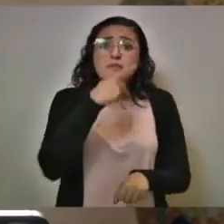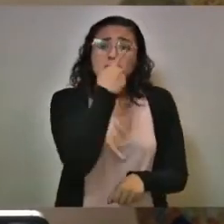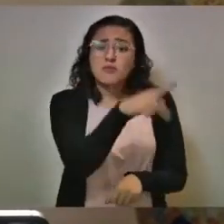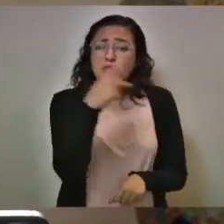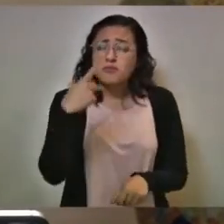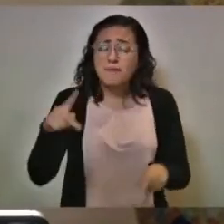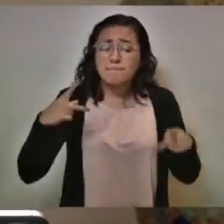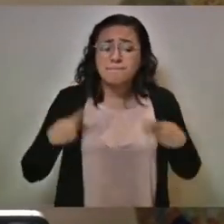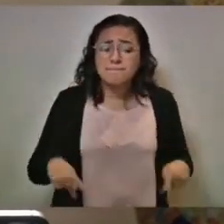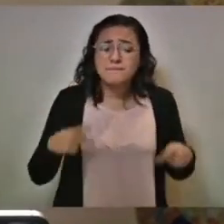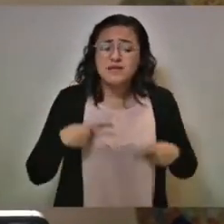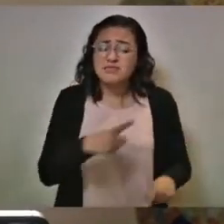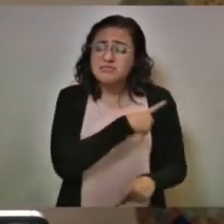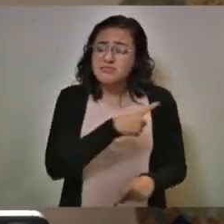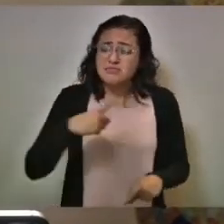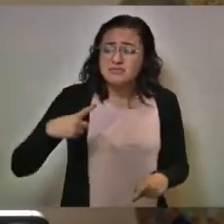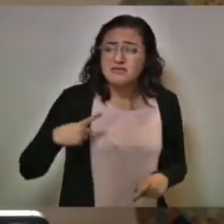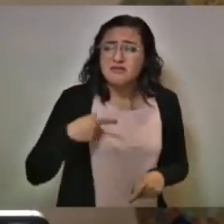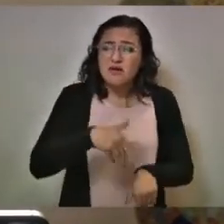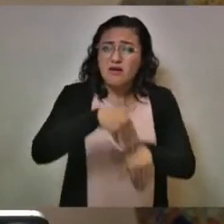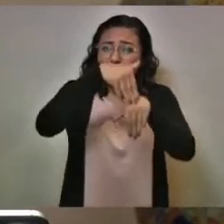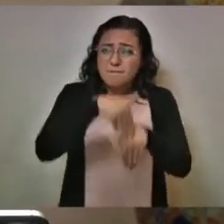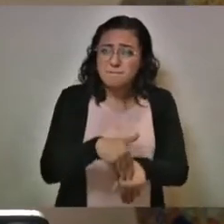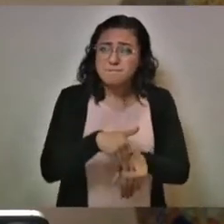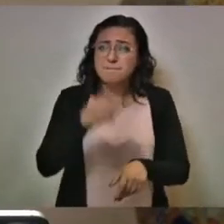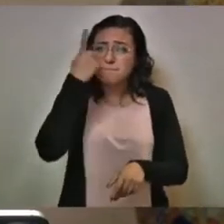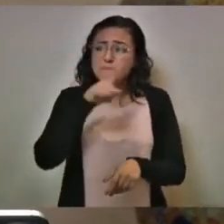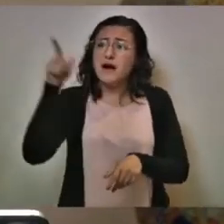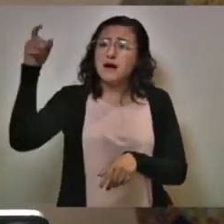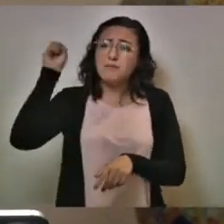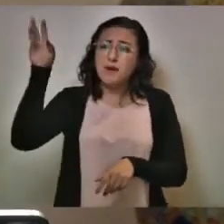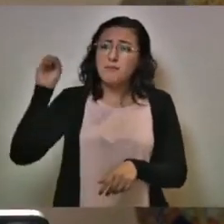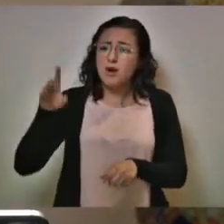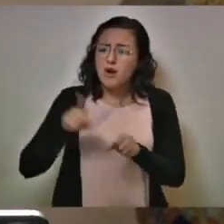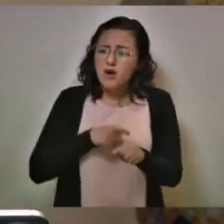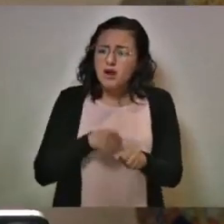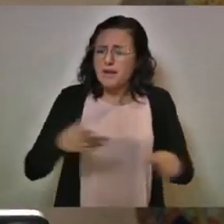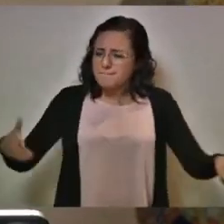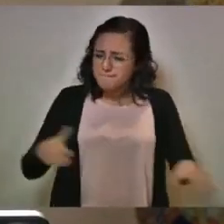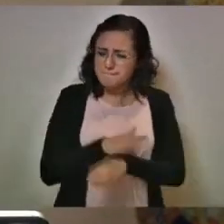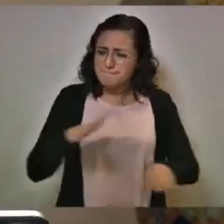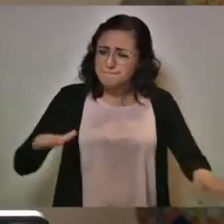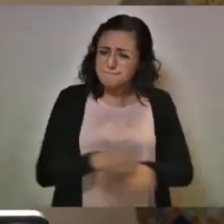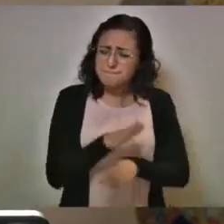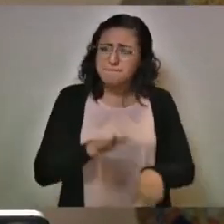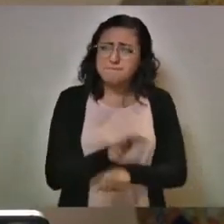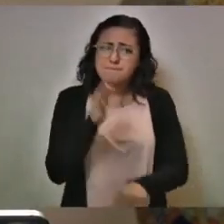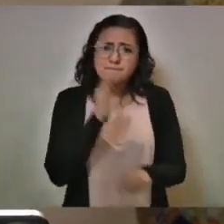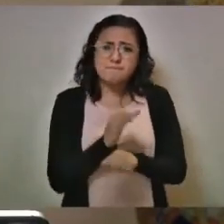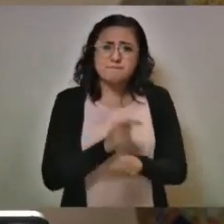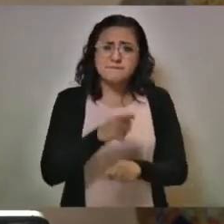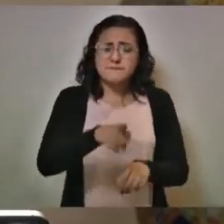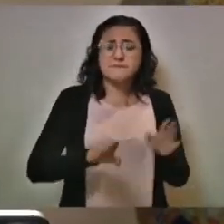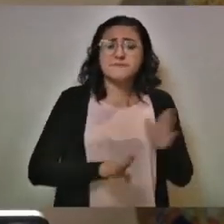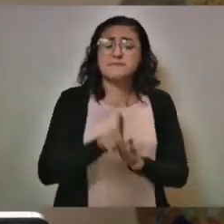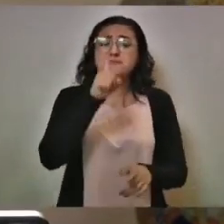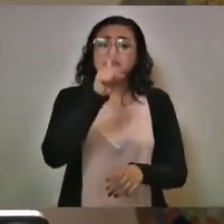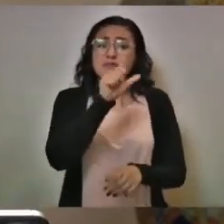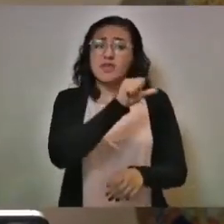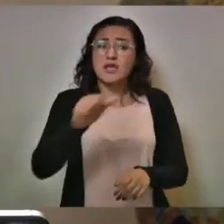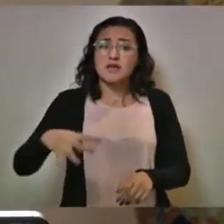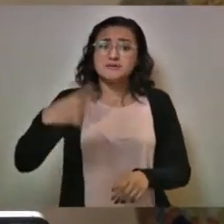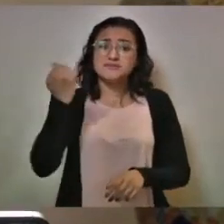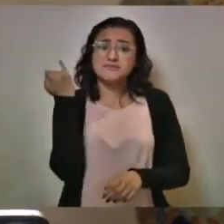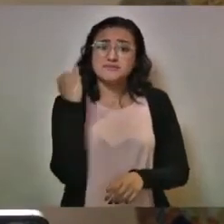comportamiento social el que puede mover el semáforo. Entonces, tenemos una alerta máxima a partir del 1 al 14 de